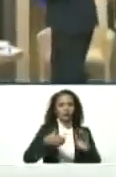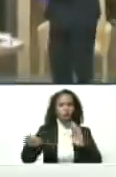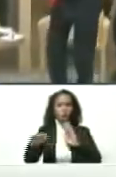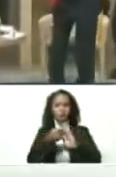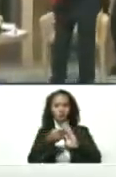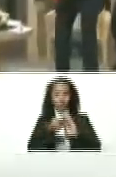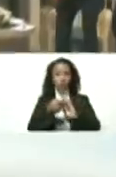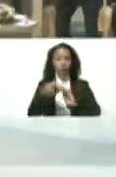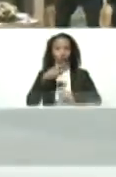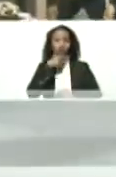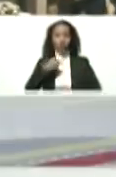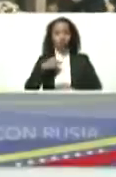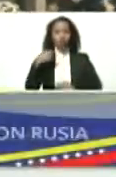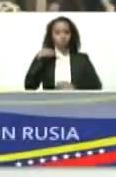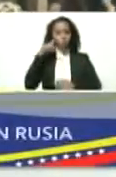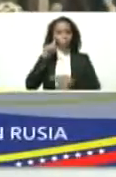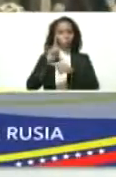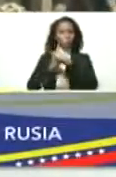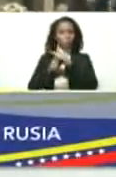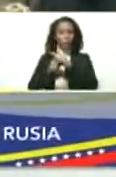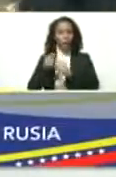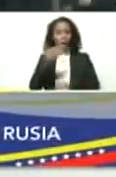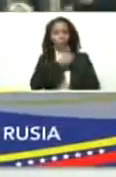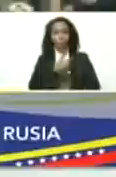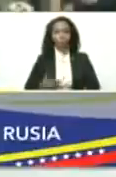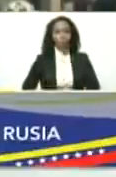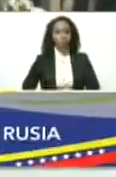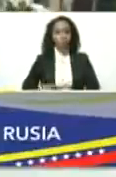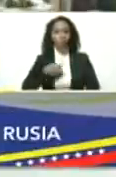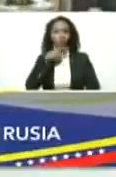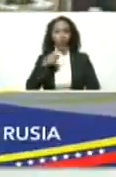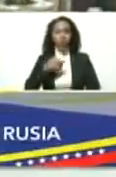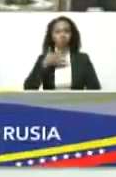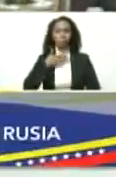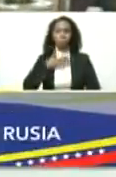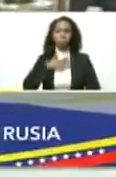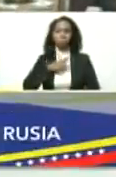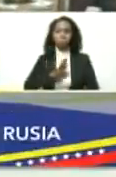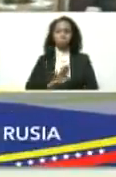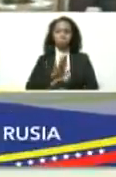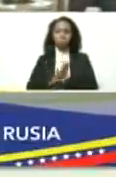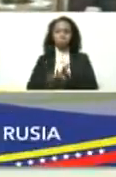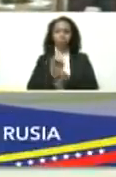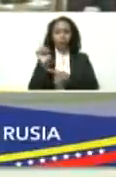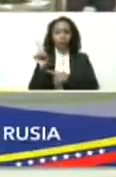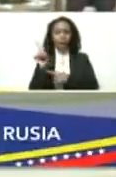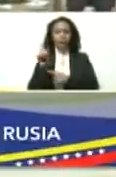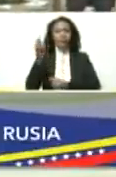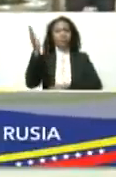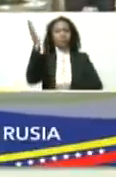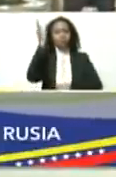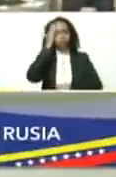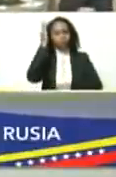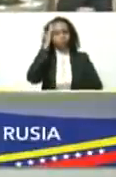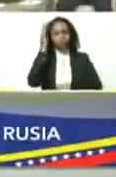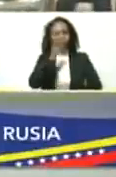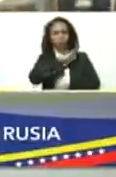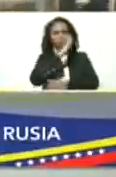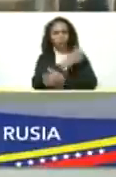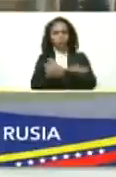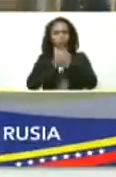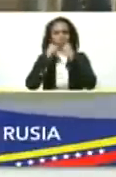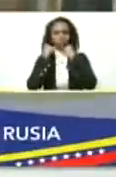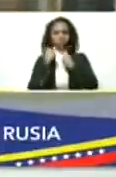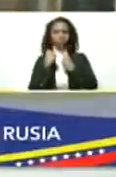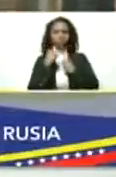Yo noté en el presidente Putin serenidad, sabiduría, fortaleza moral.